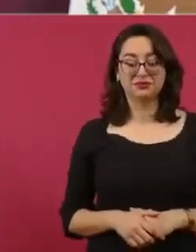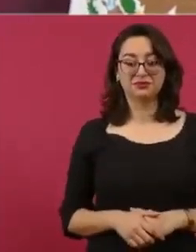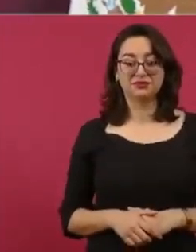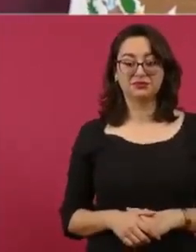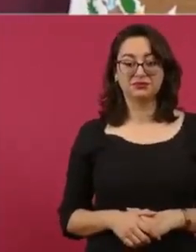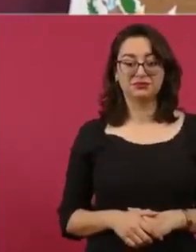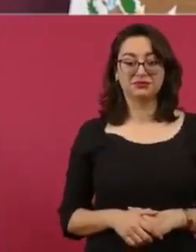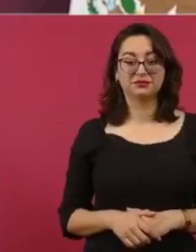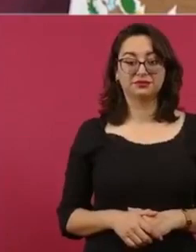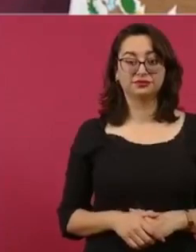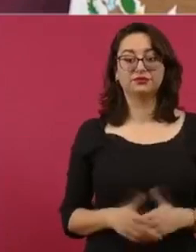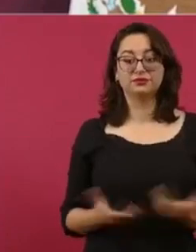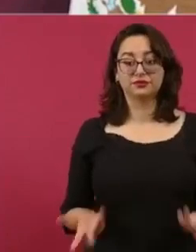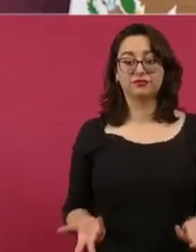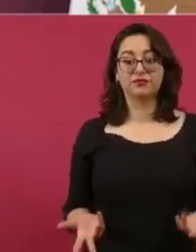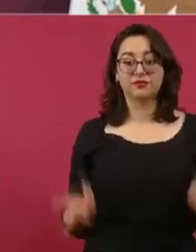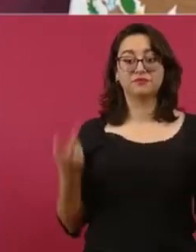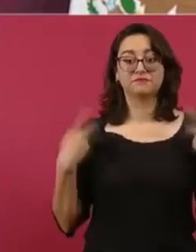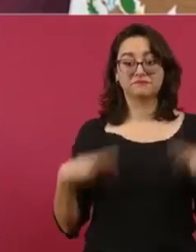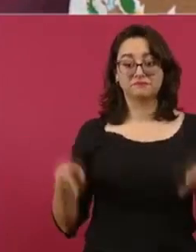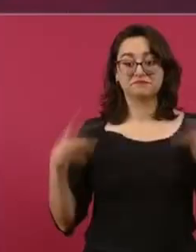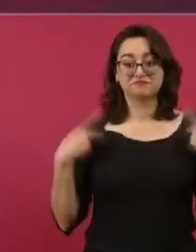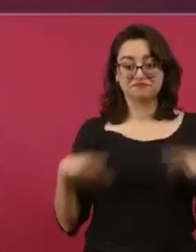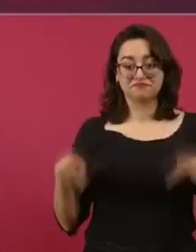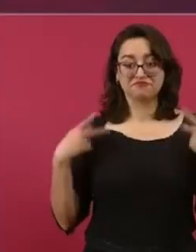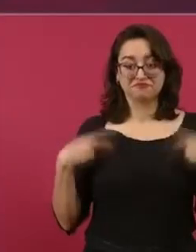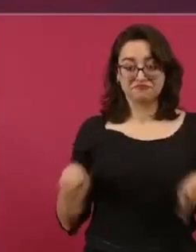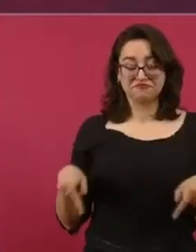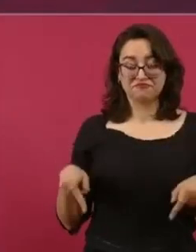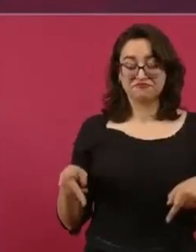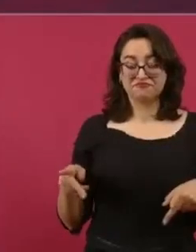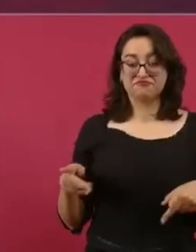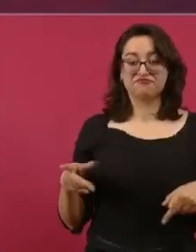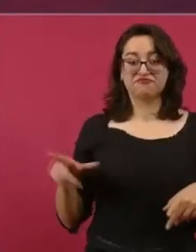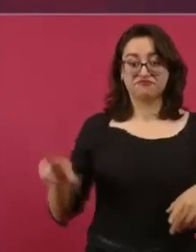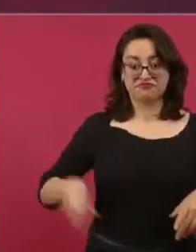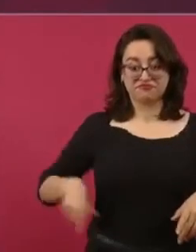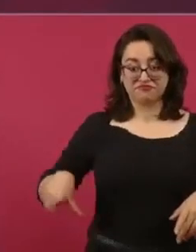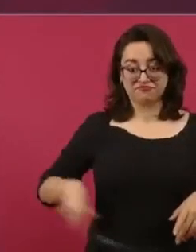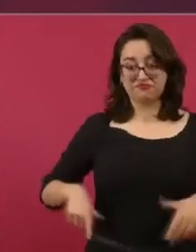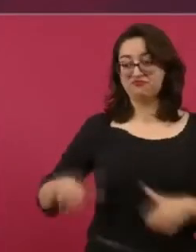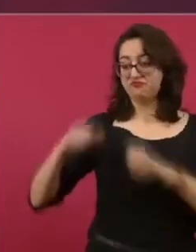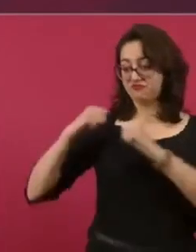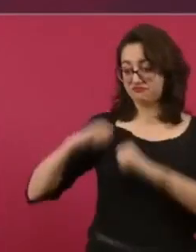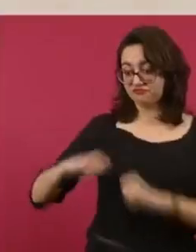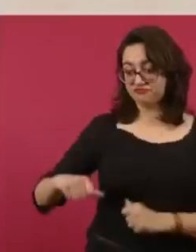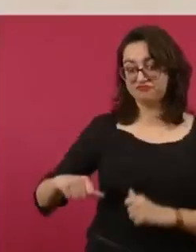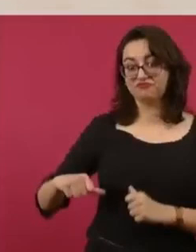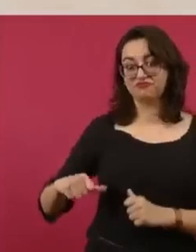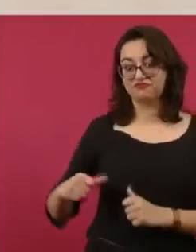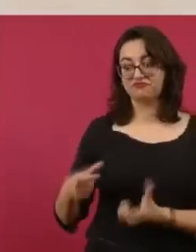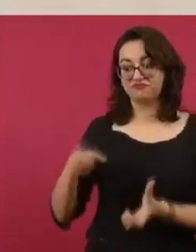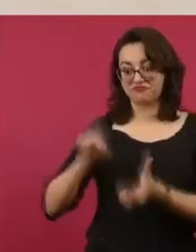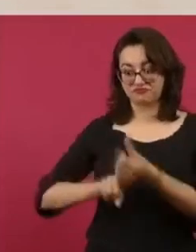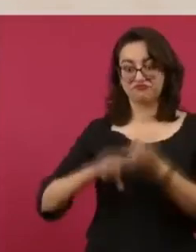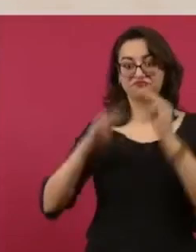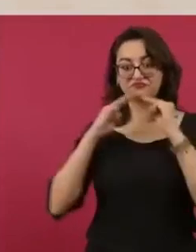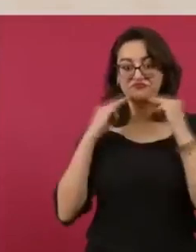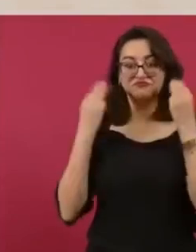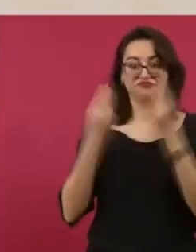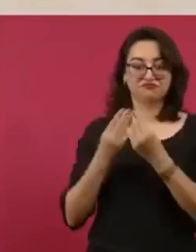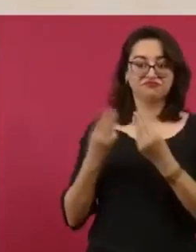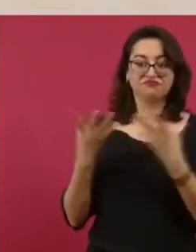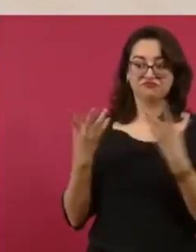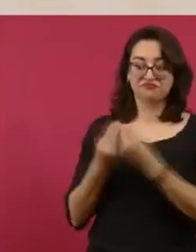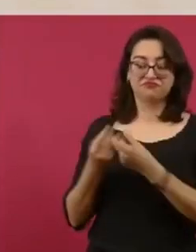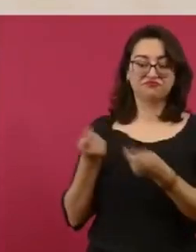la bola de paleros que están ahí en la mañanera y que, pues, le dicen que sí a todo al presidente. Ay, qué chulo es usted, señor presidente, como es el señor ese del moñito, ¿no?